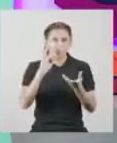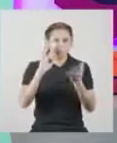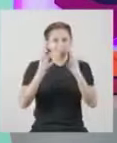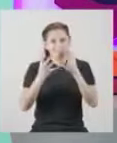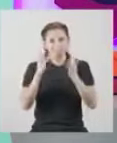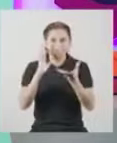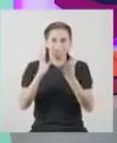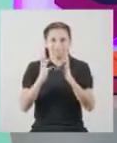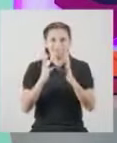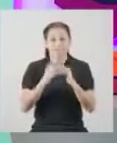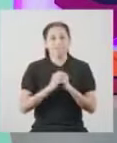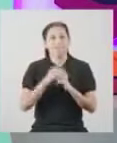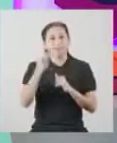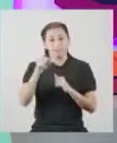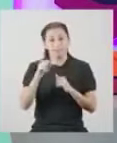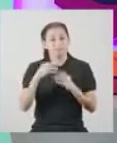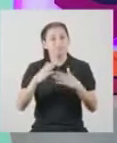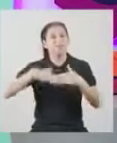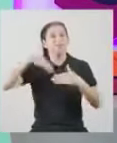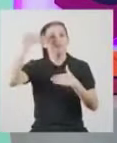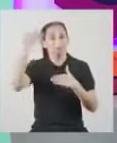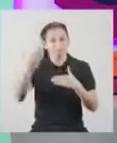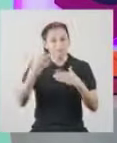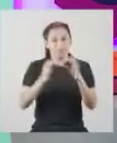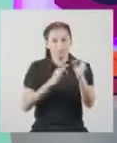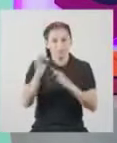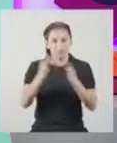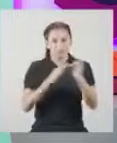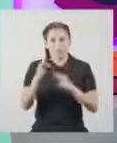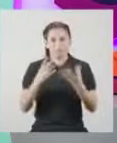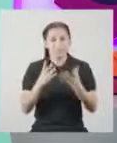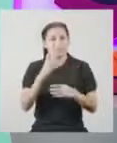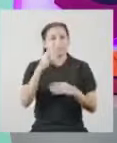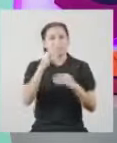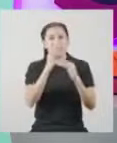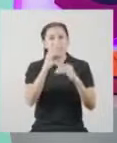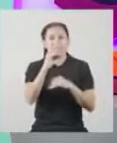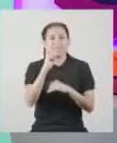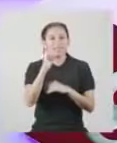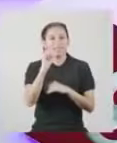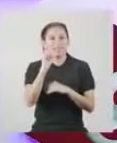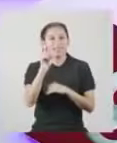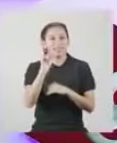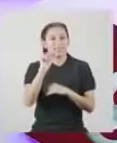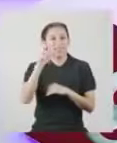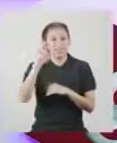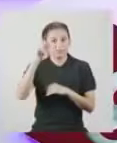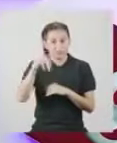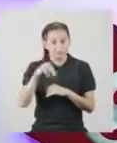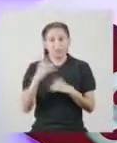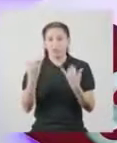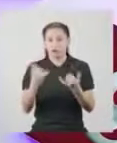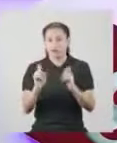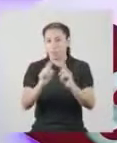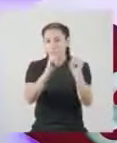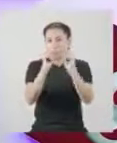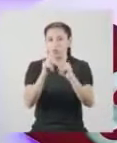complica un poco su interpretación. Esta será subsanada más adelante con la desviación estándar. Finalmente,